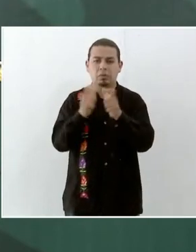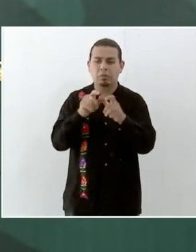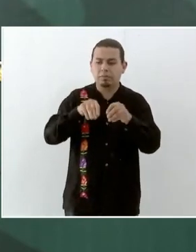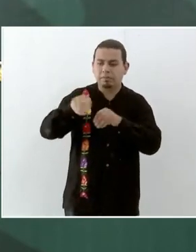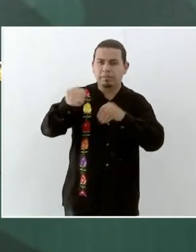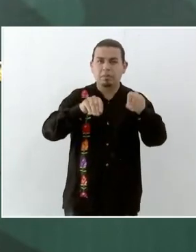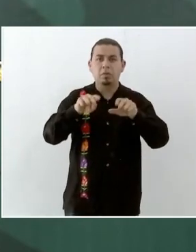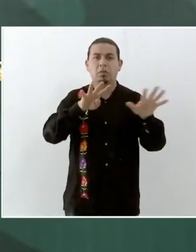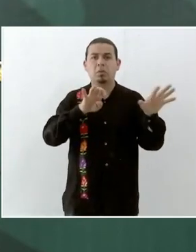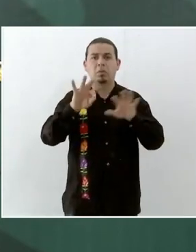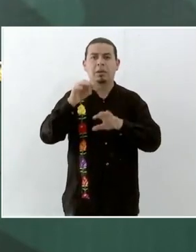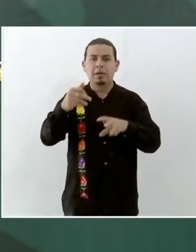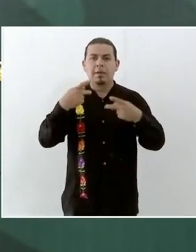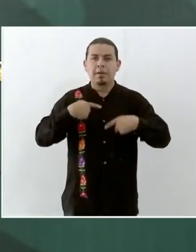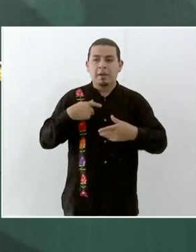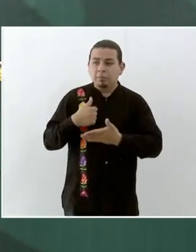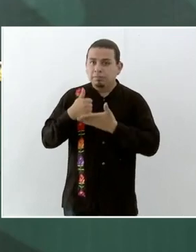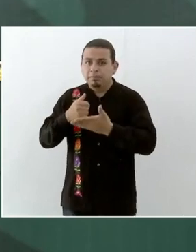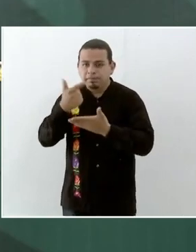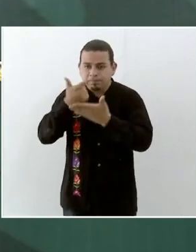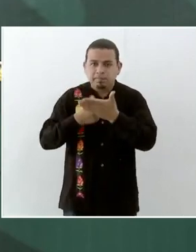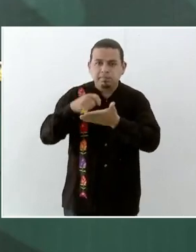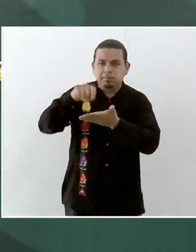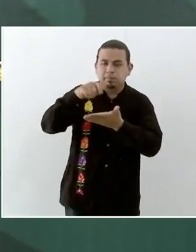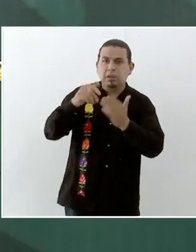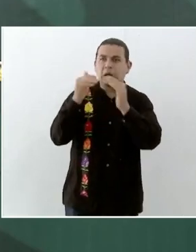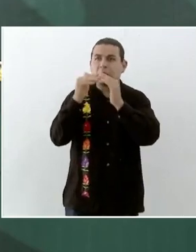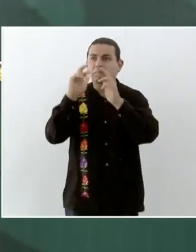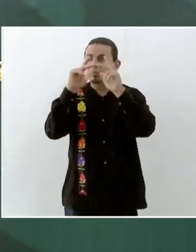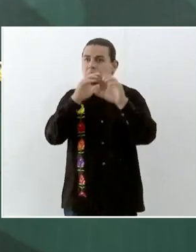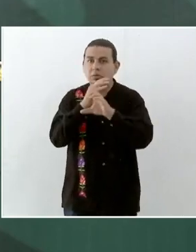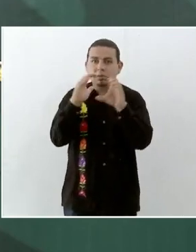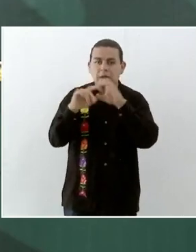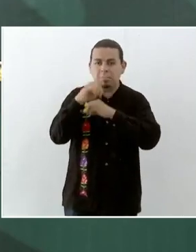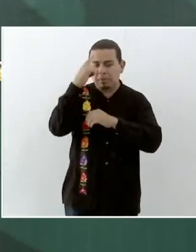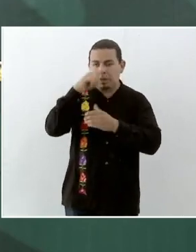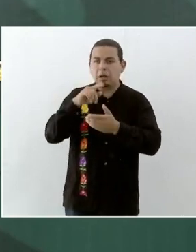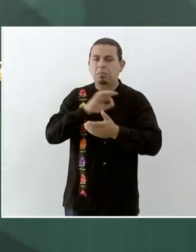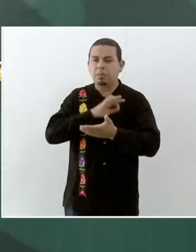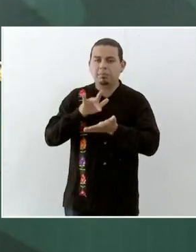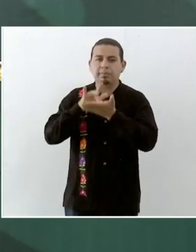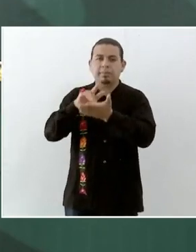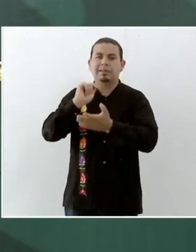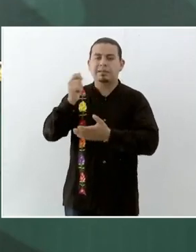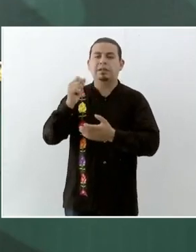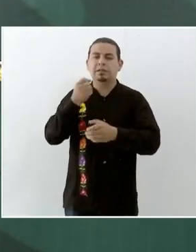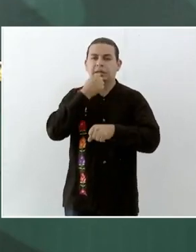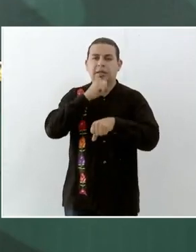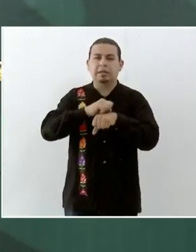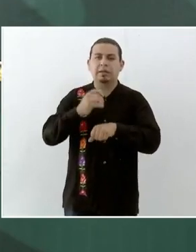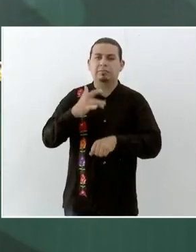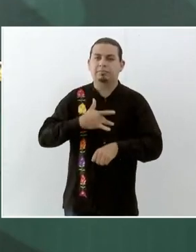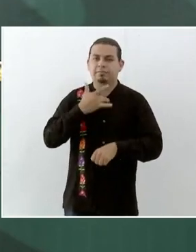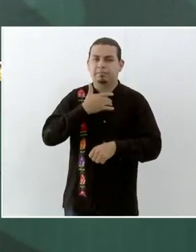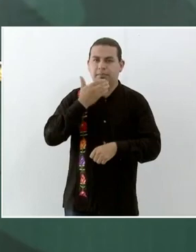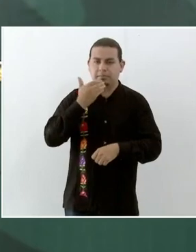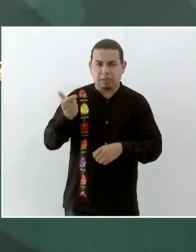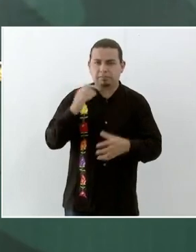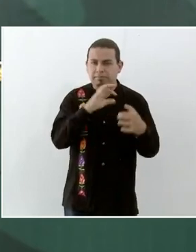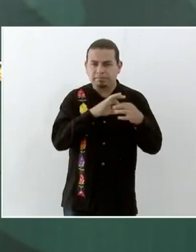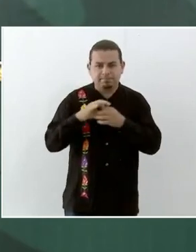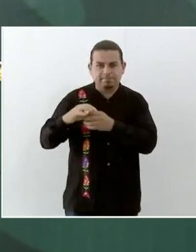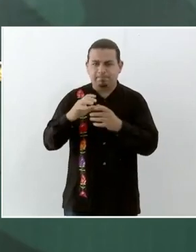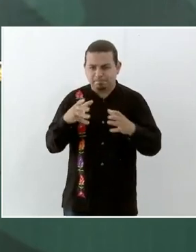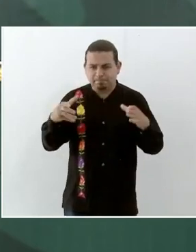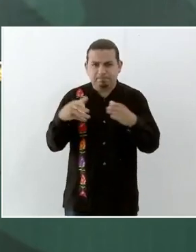brigadistas, que son integrantes de los diversos programas de bienestar, que trabajamos en una sola estructura,